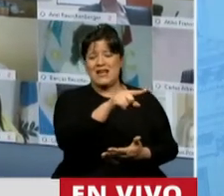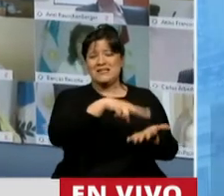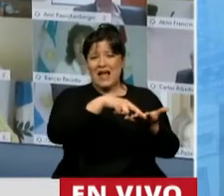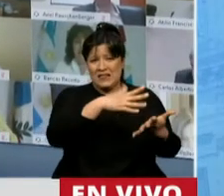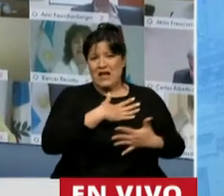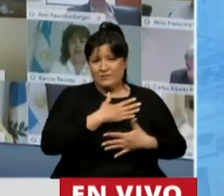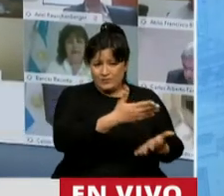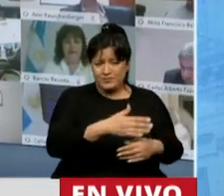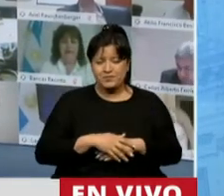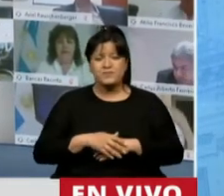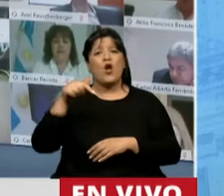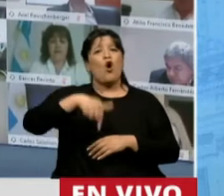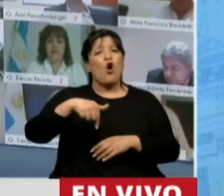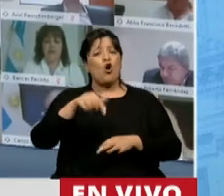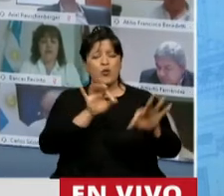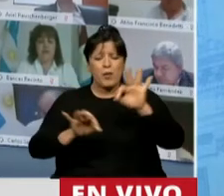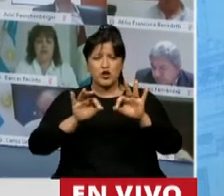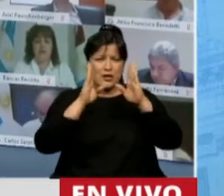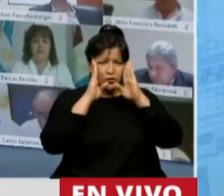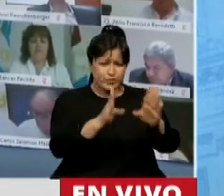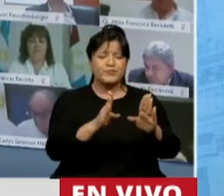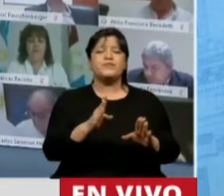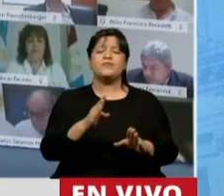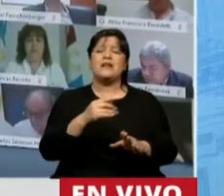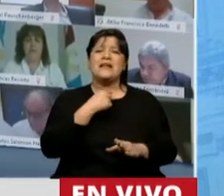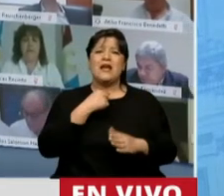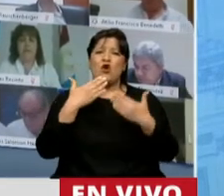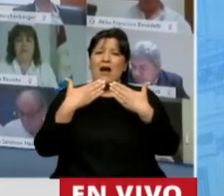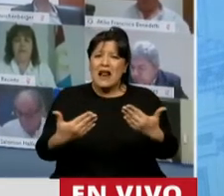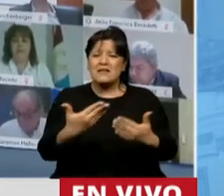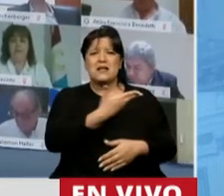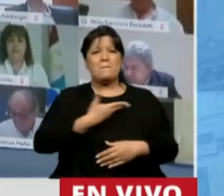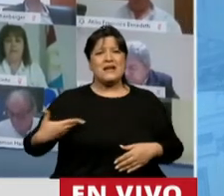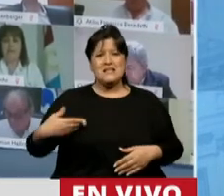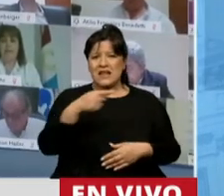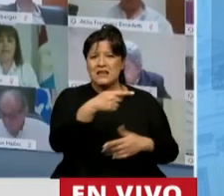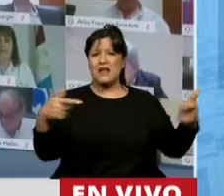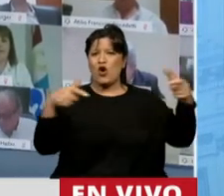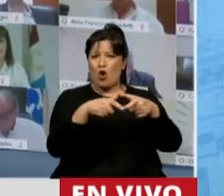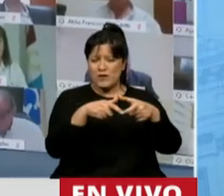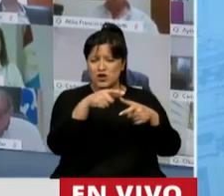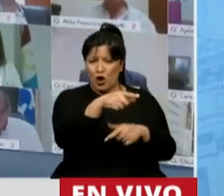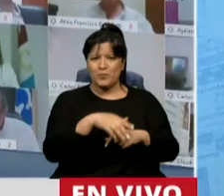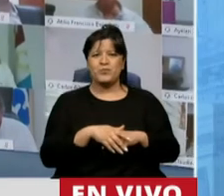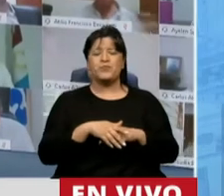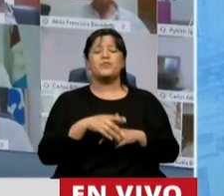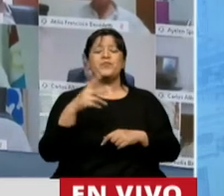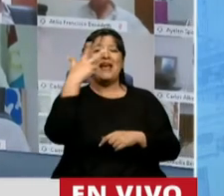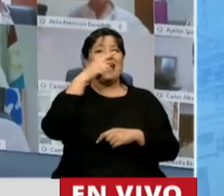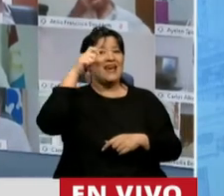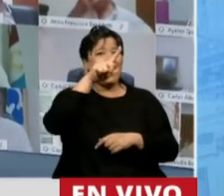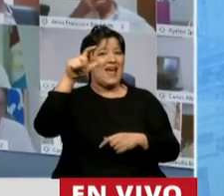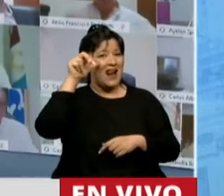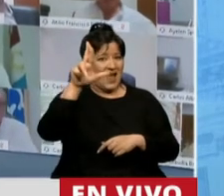proyecto que hoy nos aboca, realmente quiero agradecerle al presidente de la comisión, al presidente Carlos Heller,